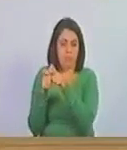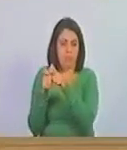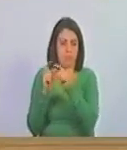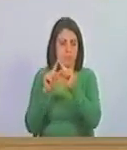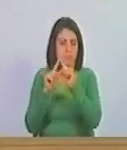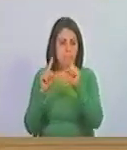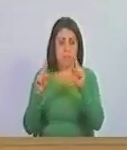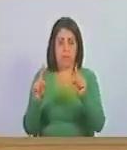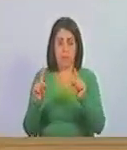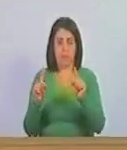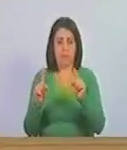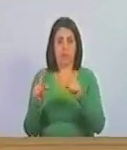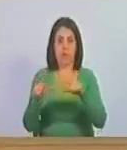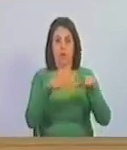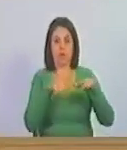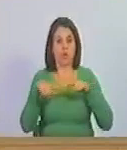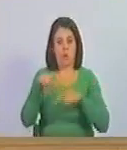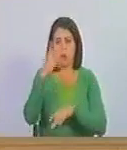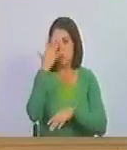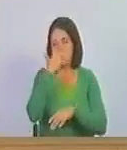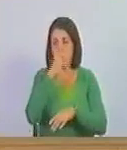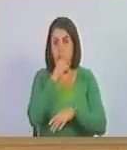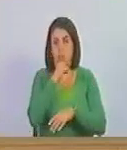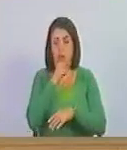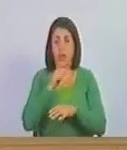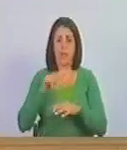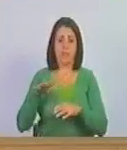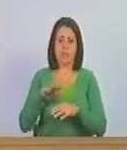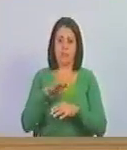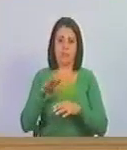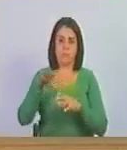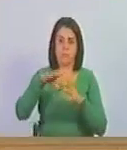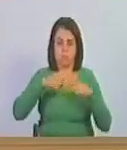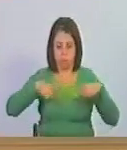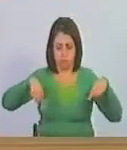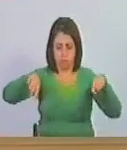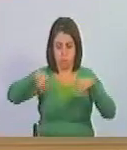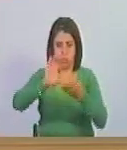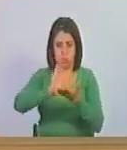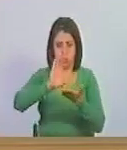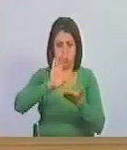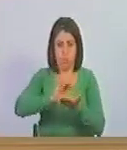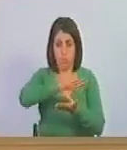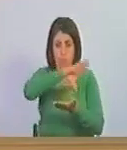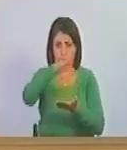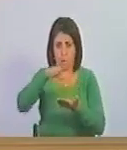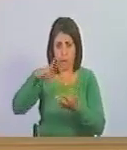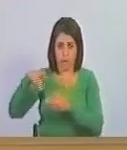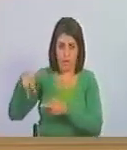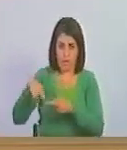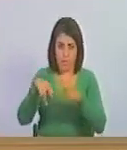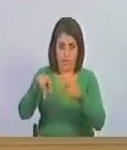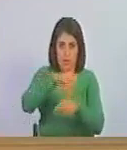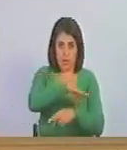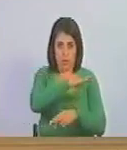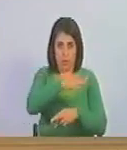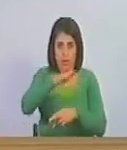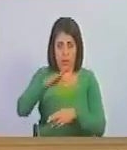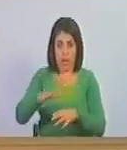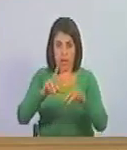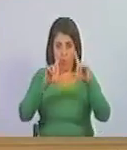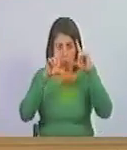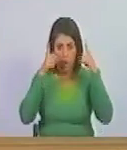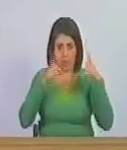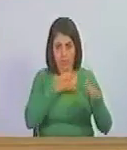sin espacio para la duda es el valle más hermoso con sus montañas ríos y mar que vienen desde Caraballeda